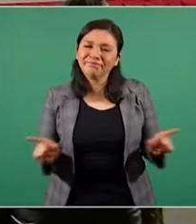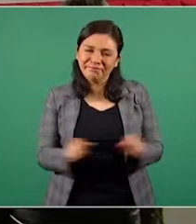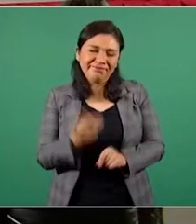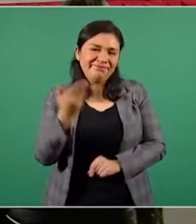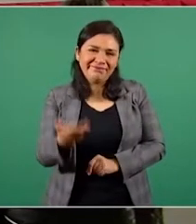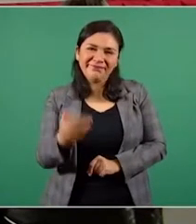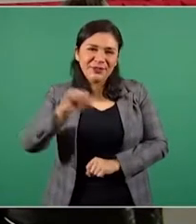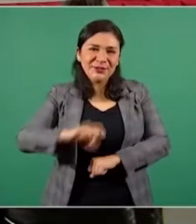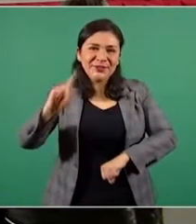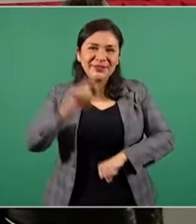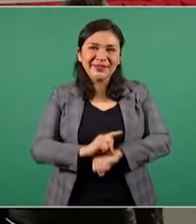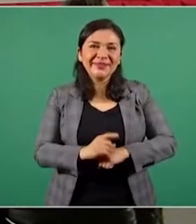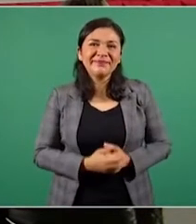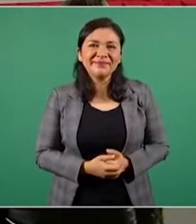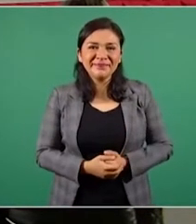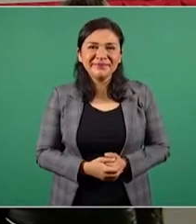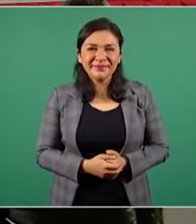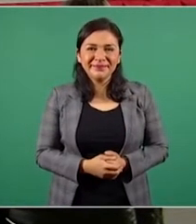presidente.